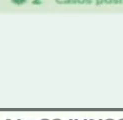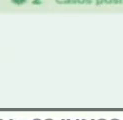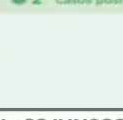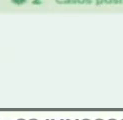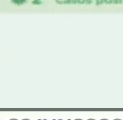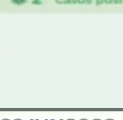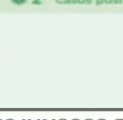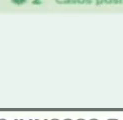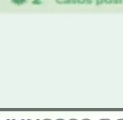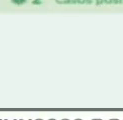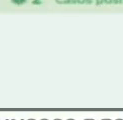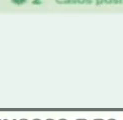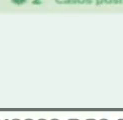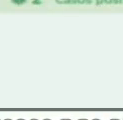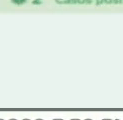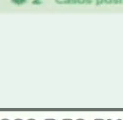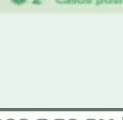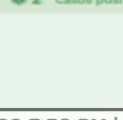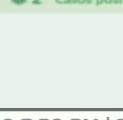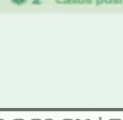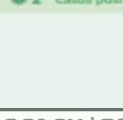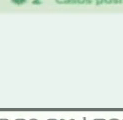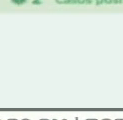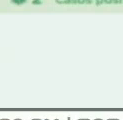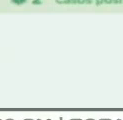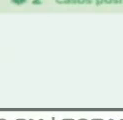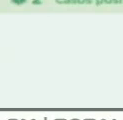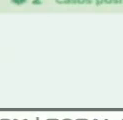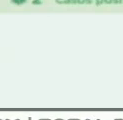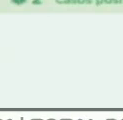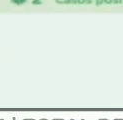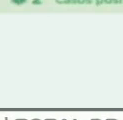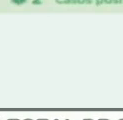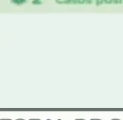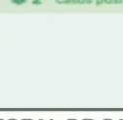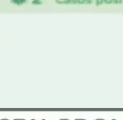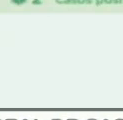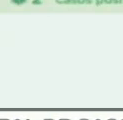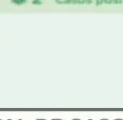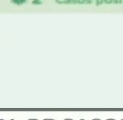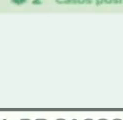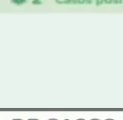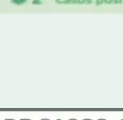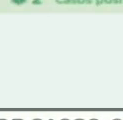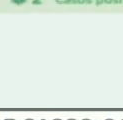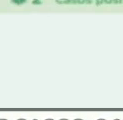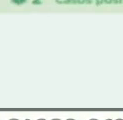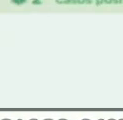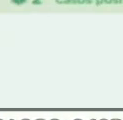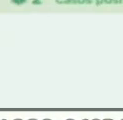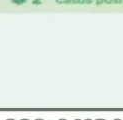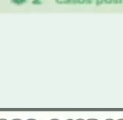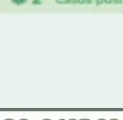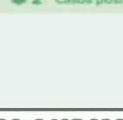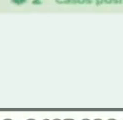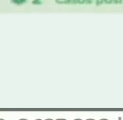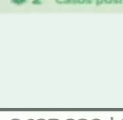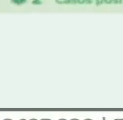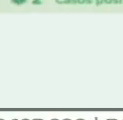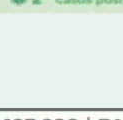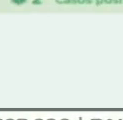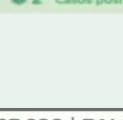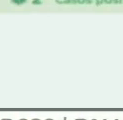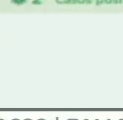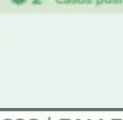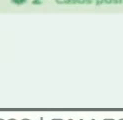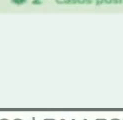,818. De esos 60,942 con nacionales que han ingresado por nuestras